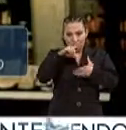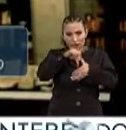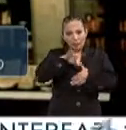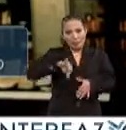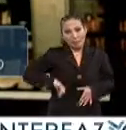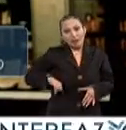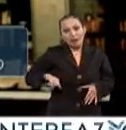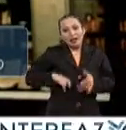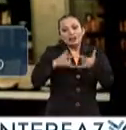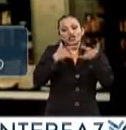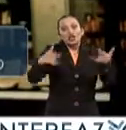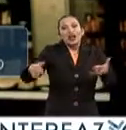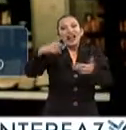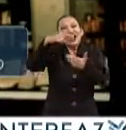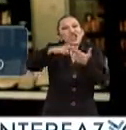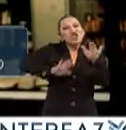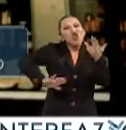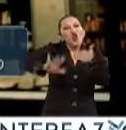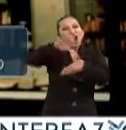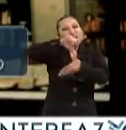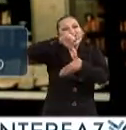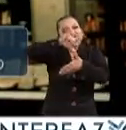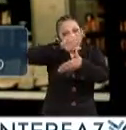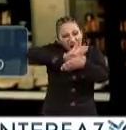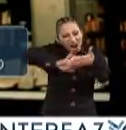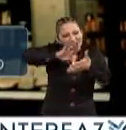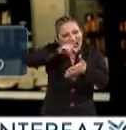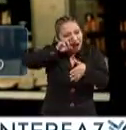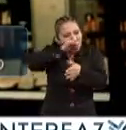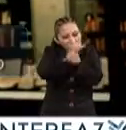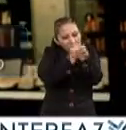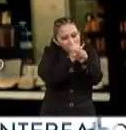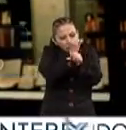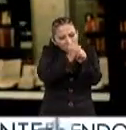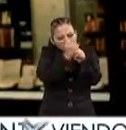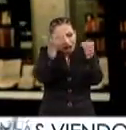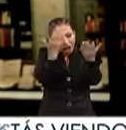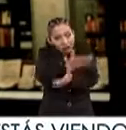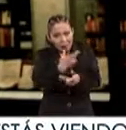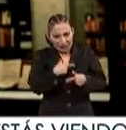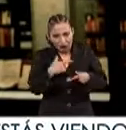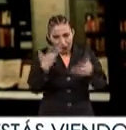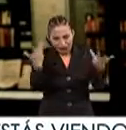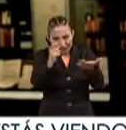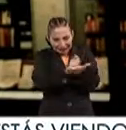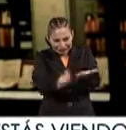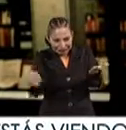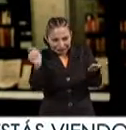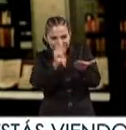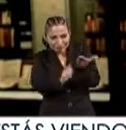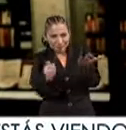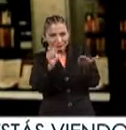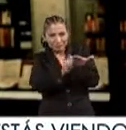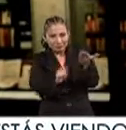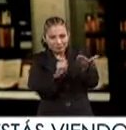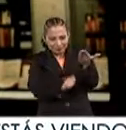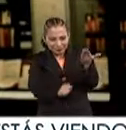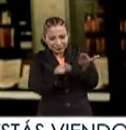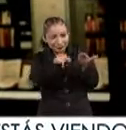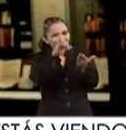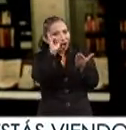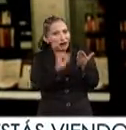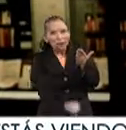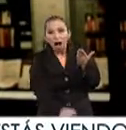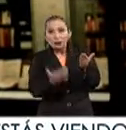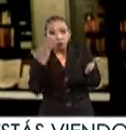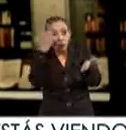interesa mucho la historia de la región. Encontrarme con escritores que nunca